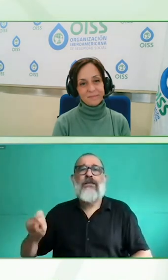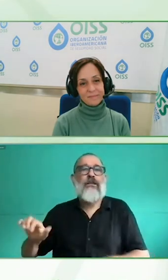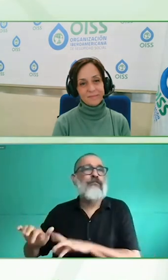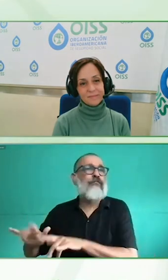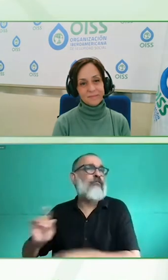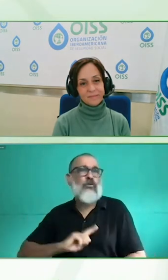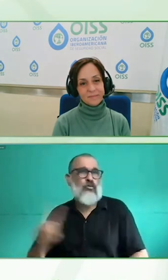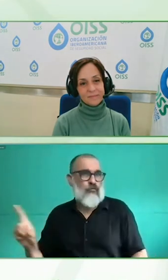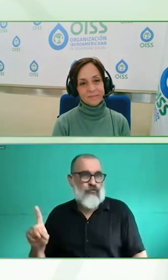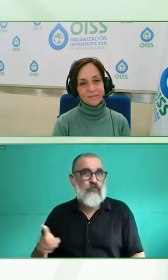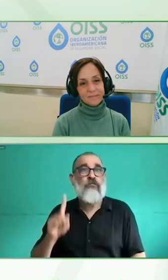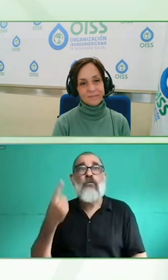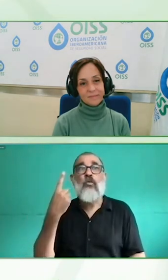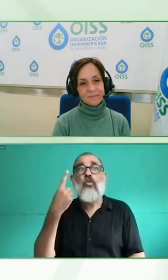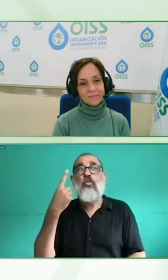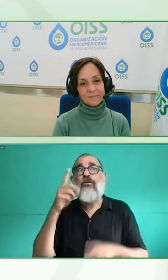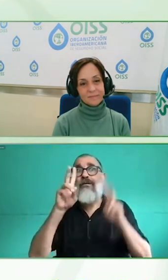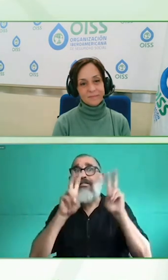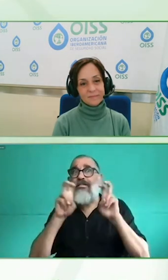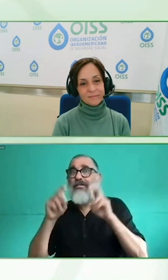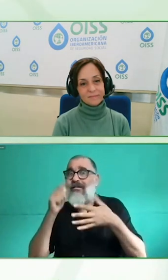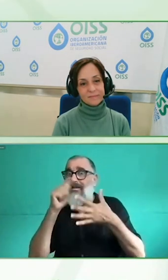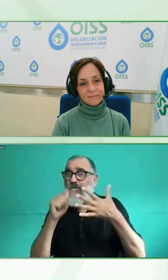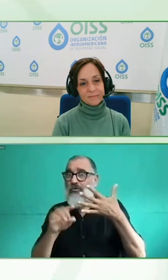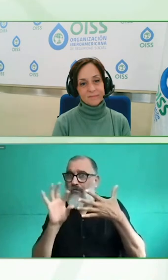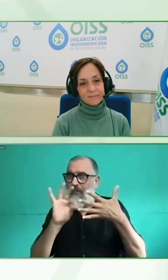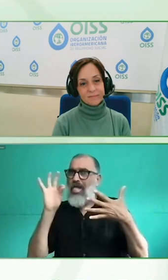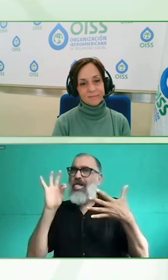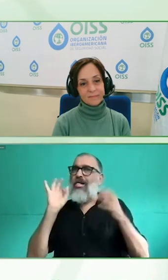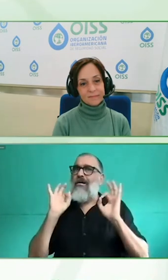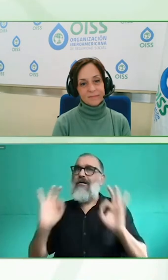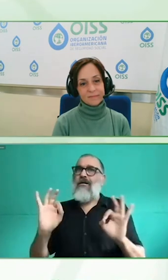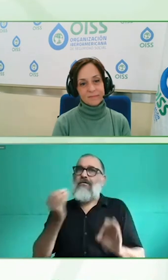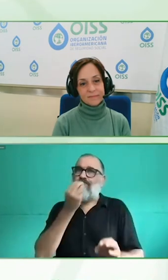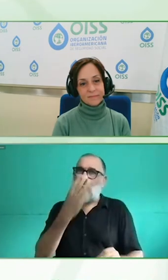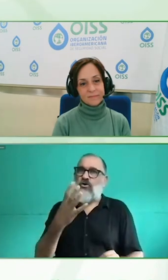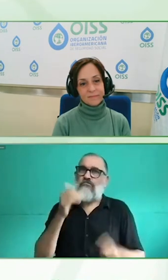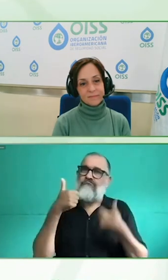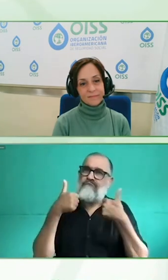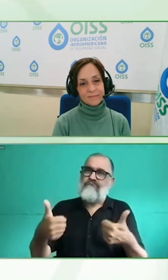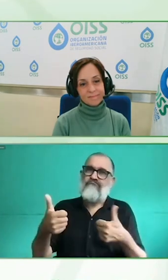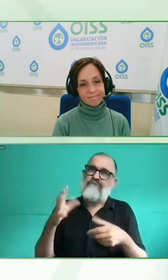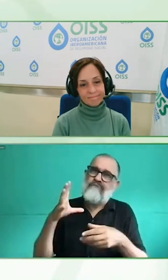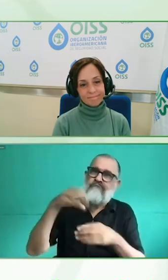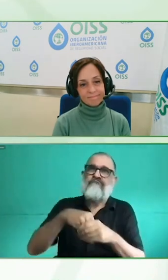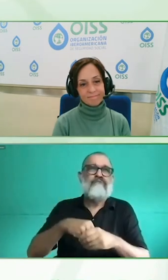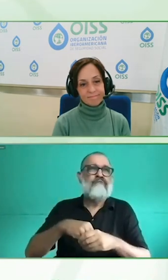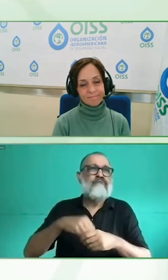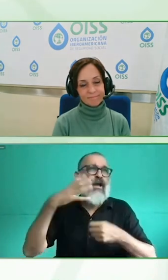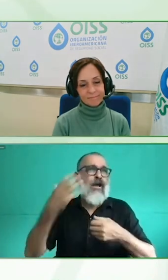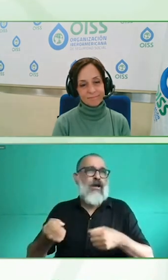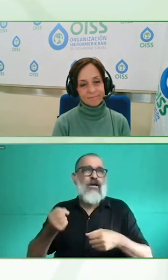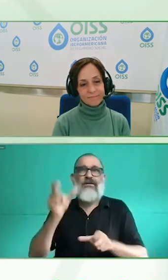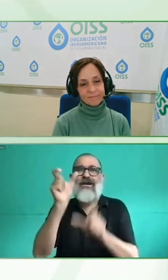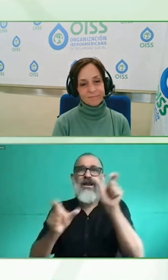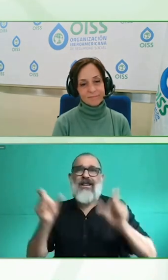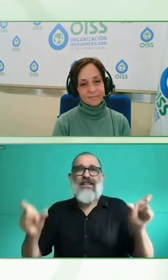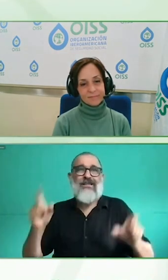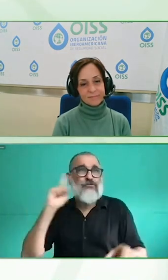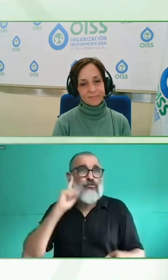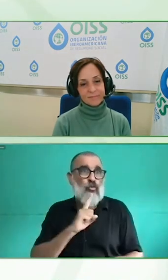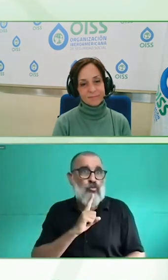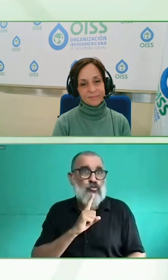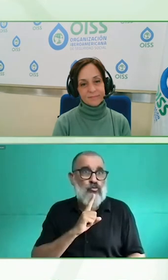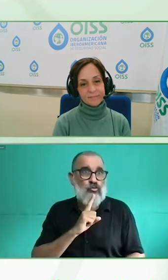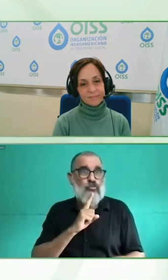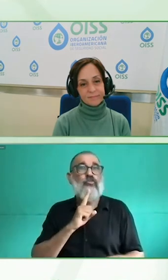Una de las experiencias ahí es, si diseñas para los extremos, los medios también funcionan. Entonces, la limitación a las empresas es, pensemos